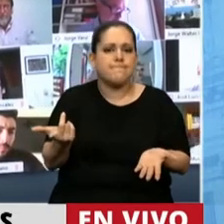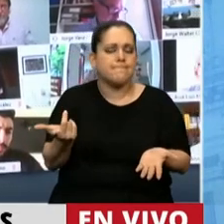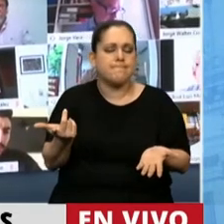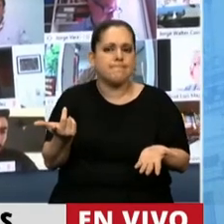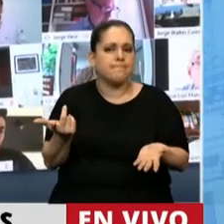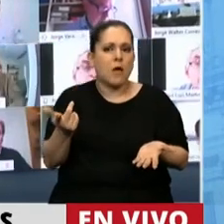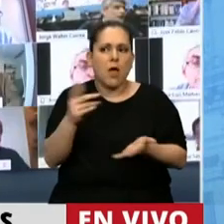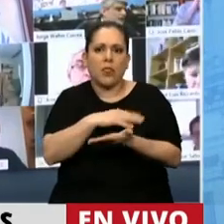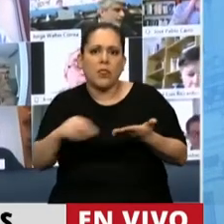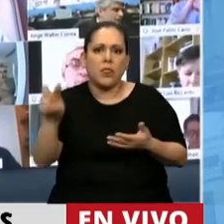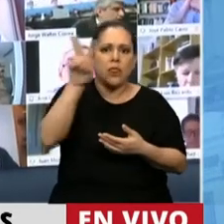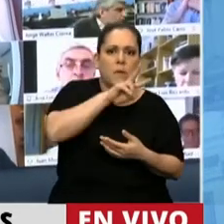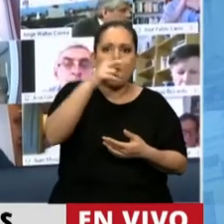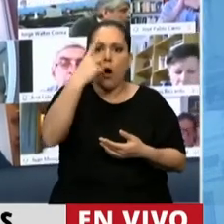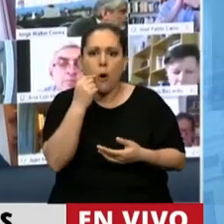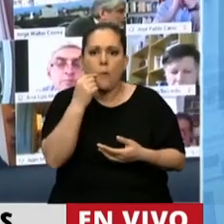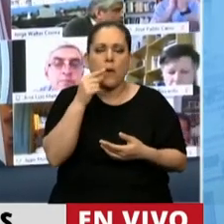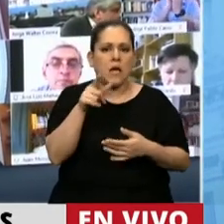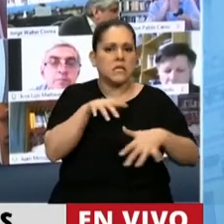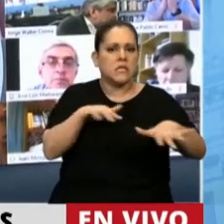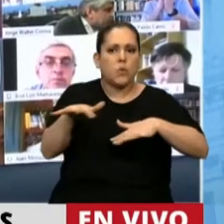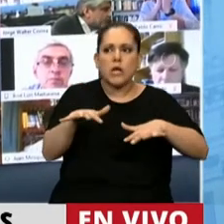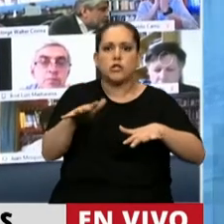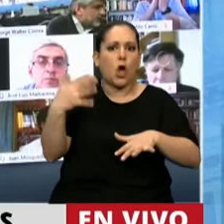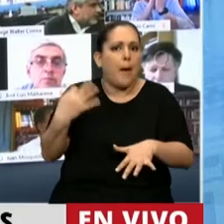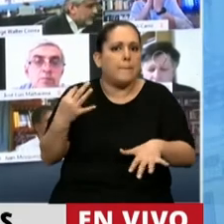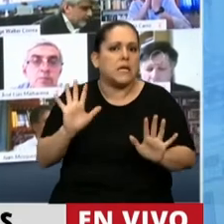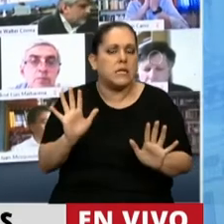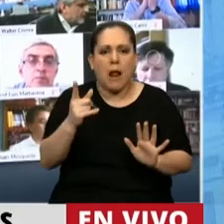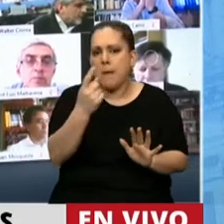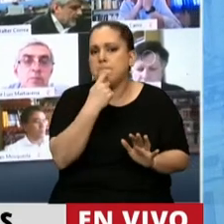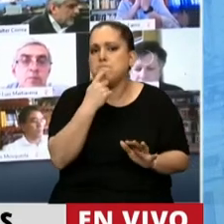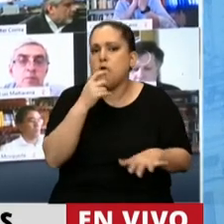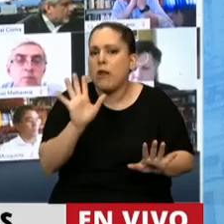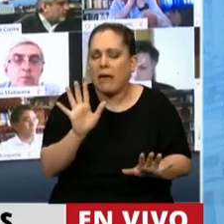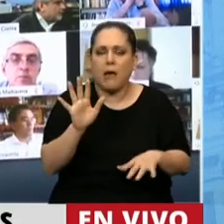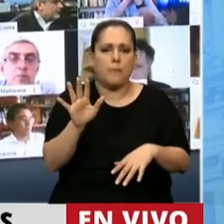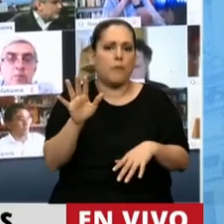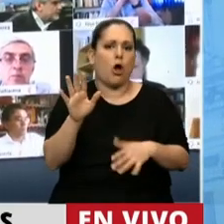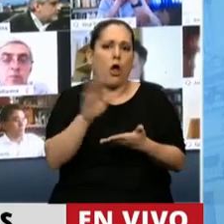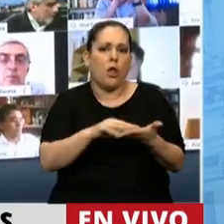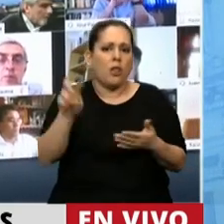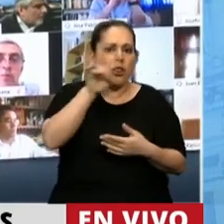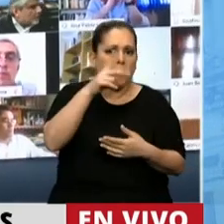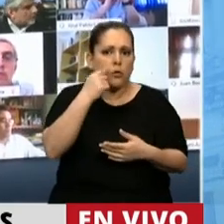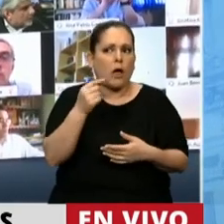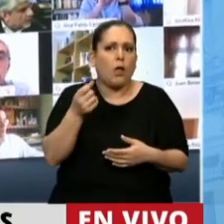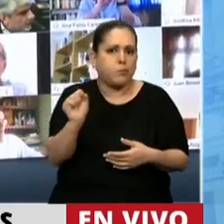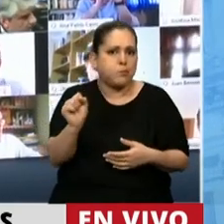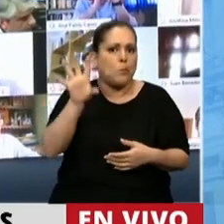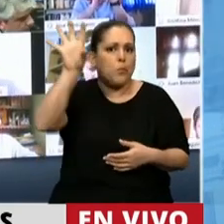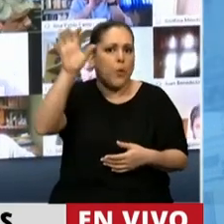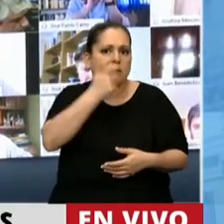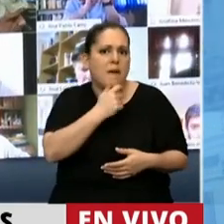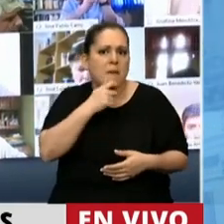diputadas o diputados por una mayoría circunstancial. Por ejemplo, en el caso de legisladores compañeros nuestros en Mendoza que